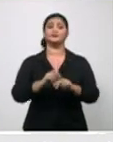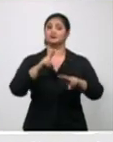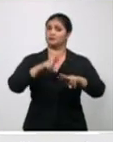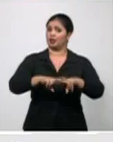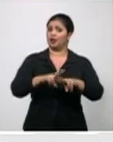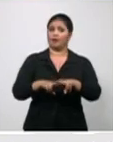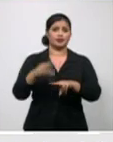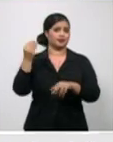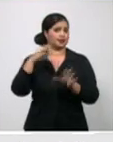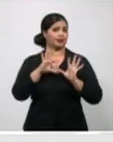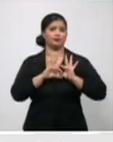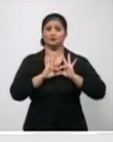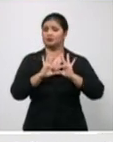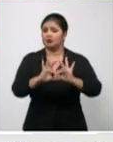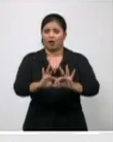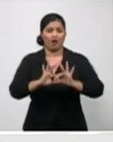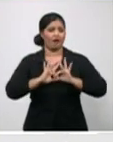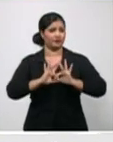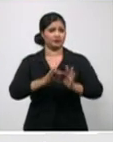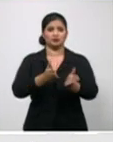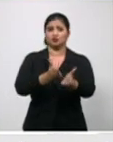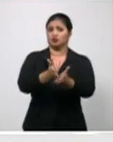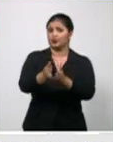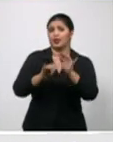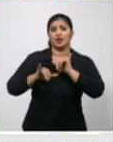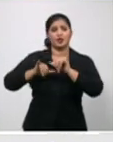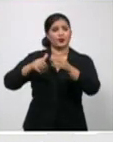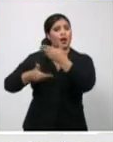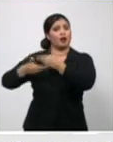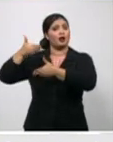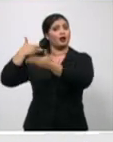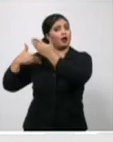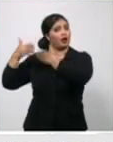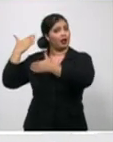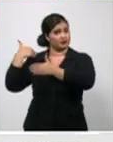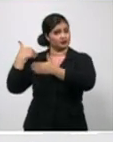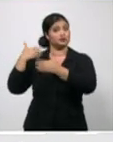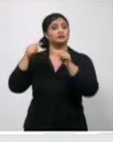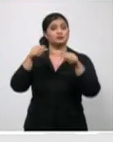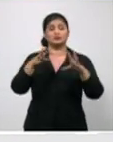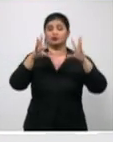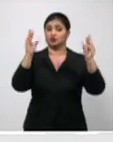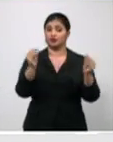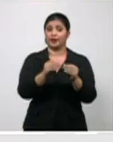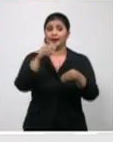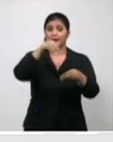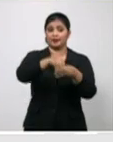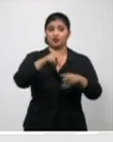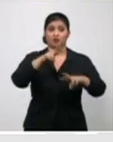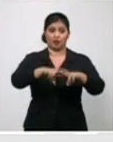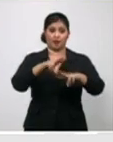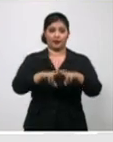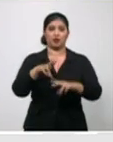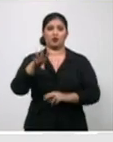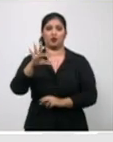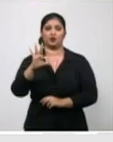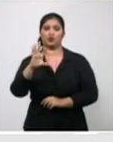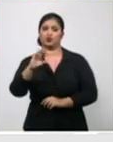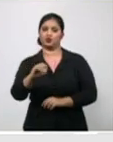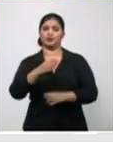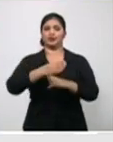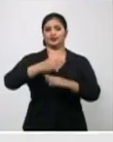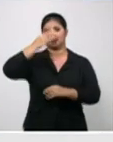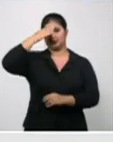más elevado, igual que en días anteriores estamos hablando de 480, Santiago de Cuba